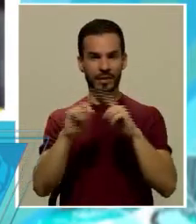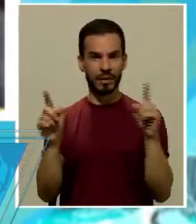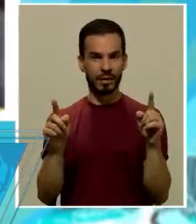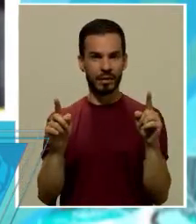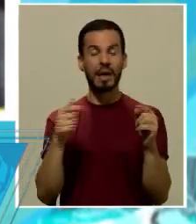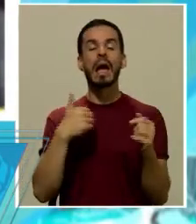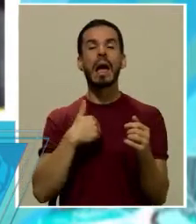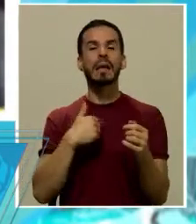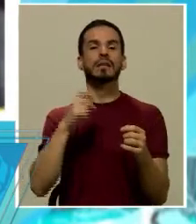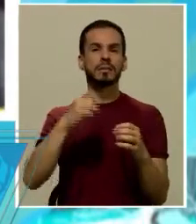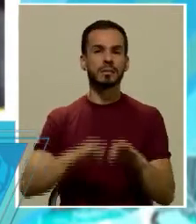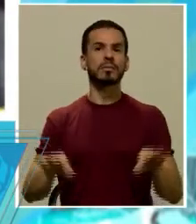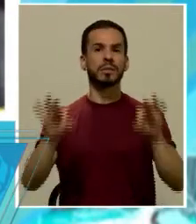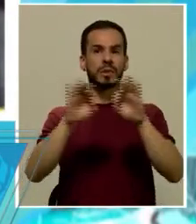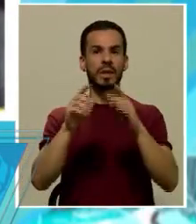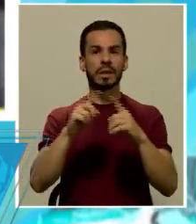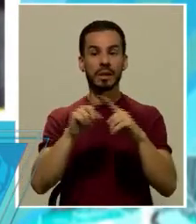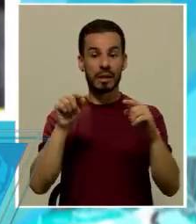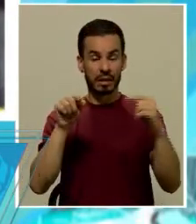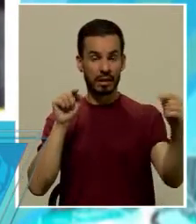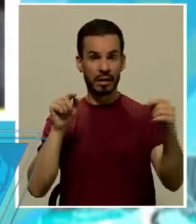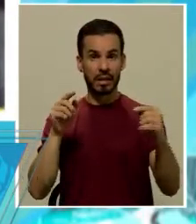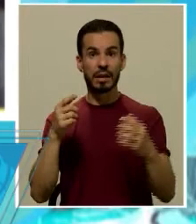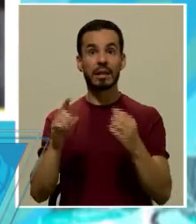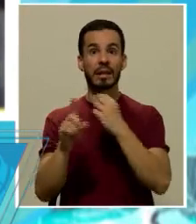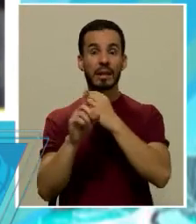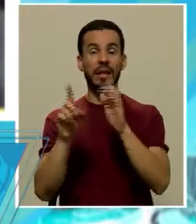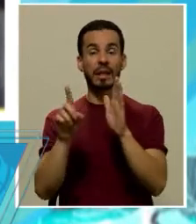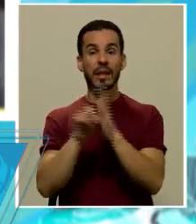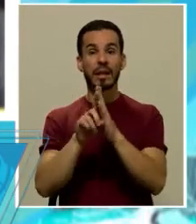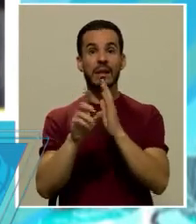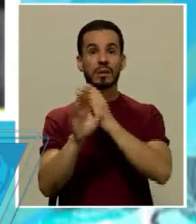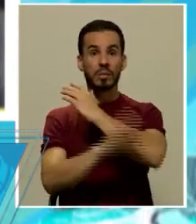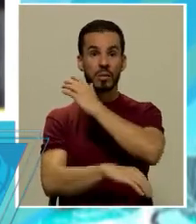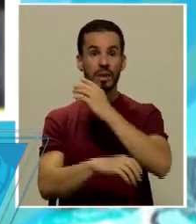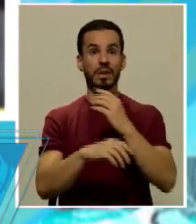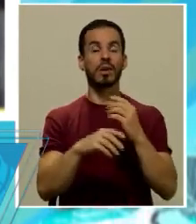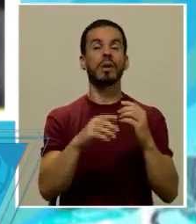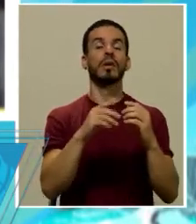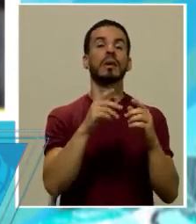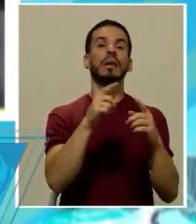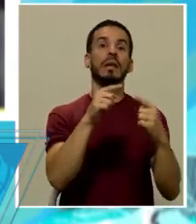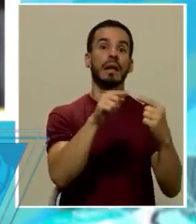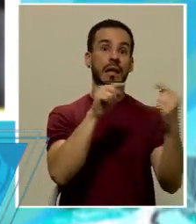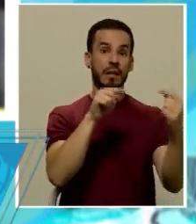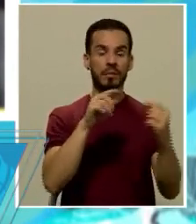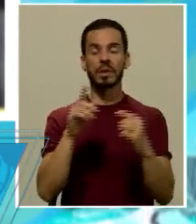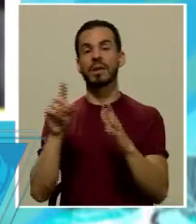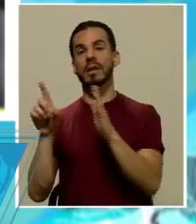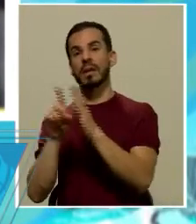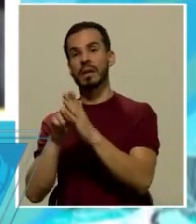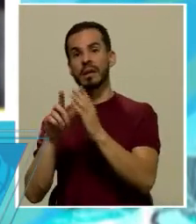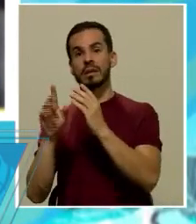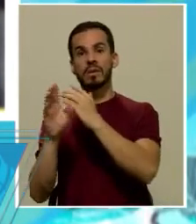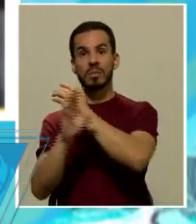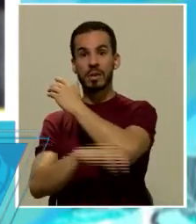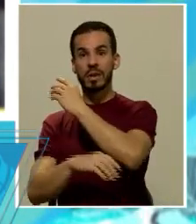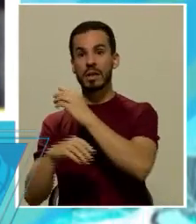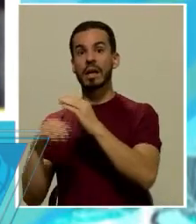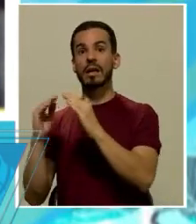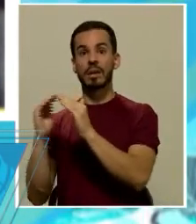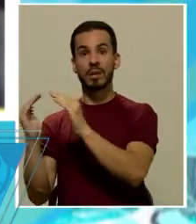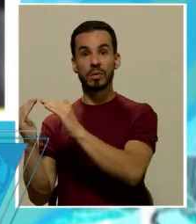aclarar, sí que esa dicotomía, derecho penal del enemigo, derecho penal del ciudadano, es propia de un Estado,